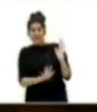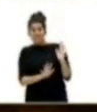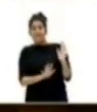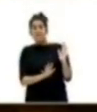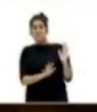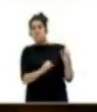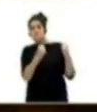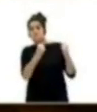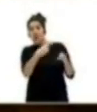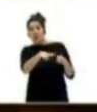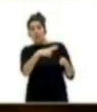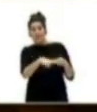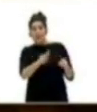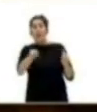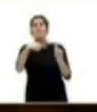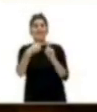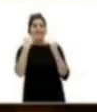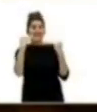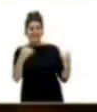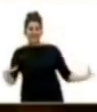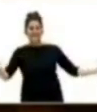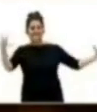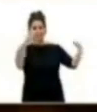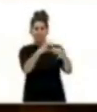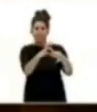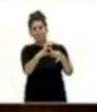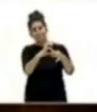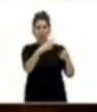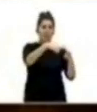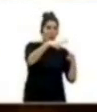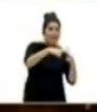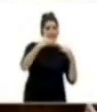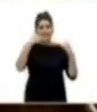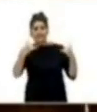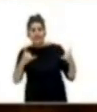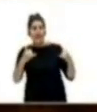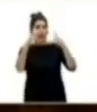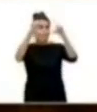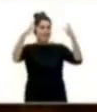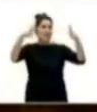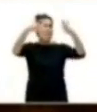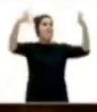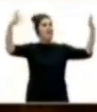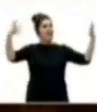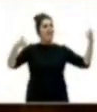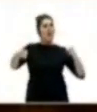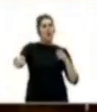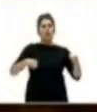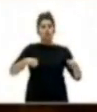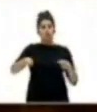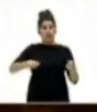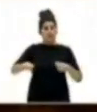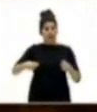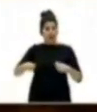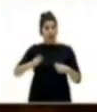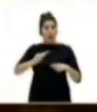poder político y las eléctricas van de la mano. Es evidente que la patronal eléctrica es la que controla el mercado y la